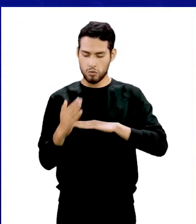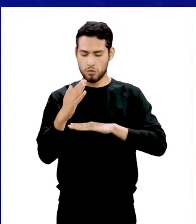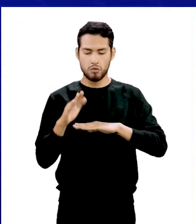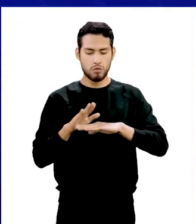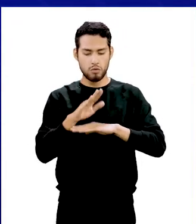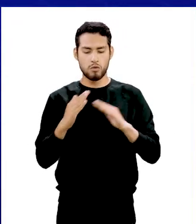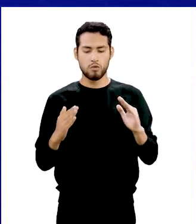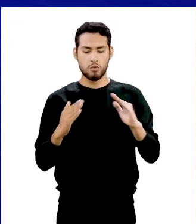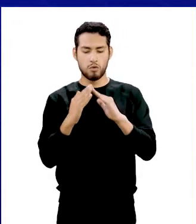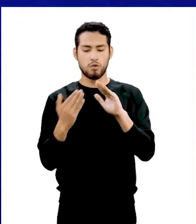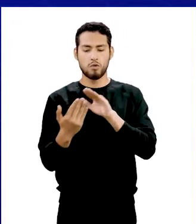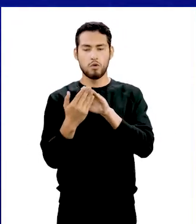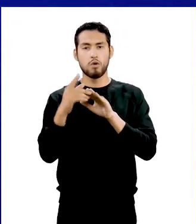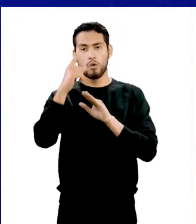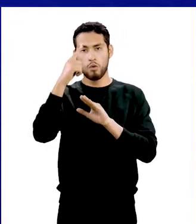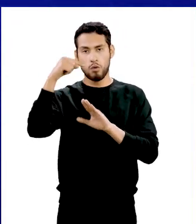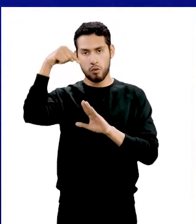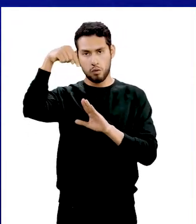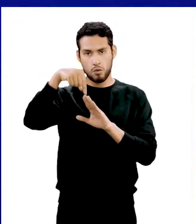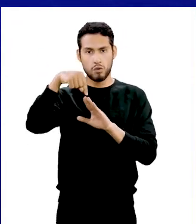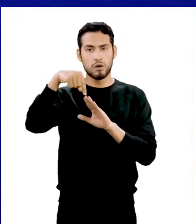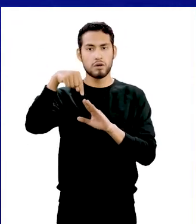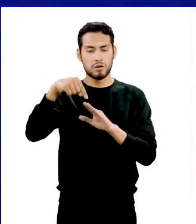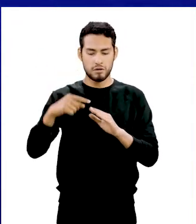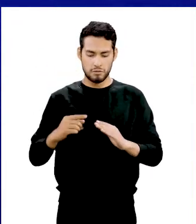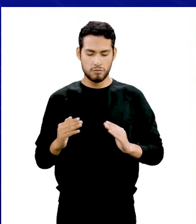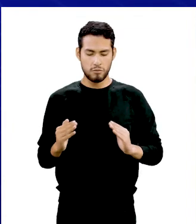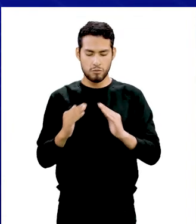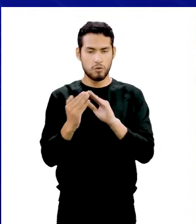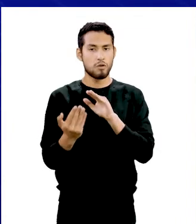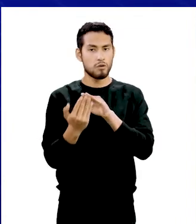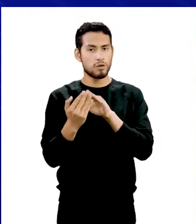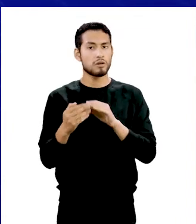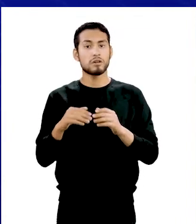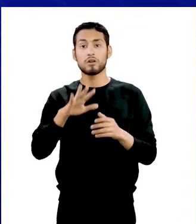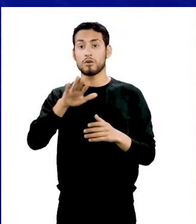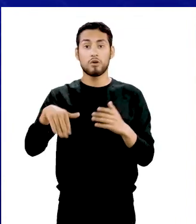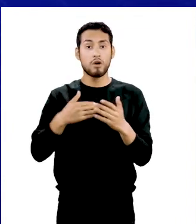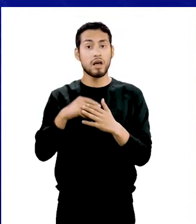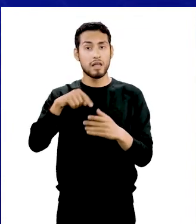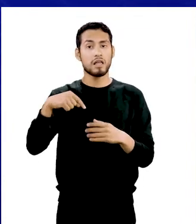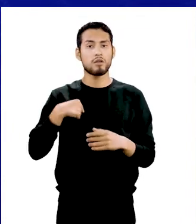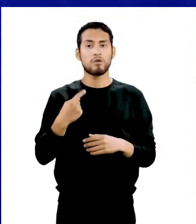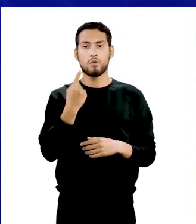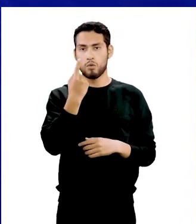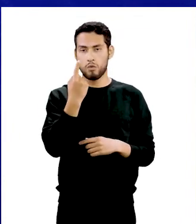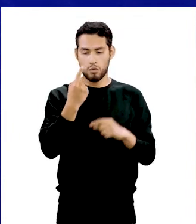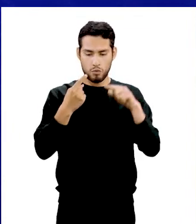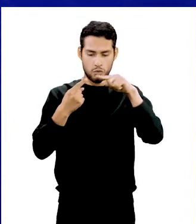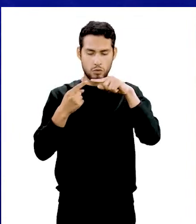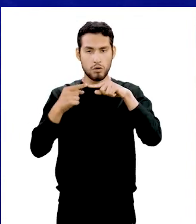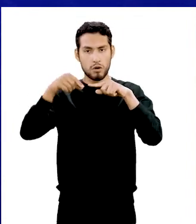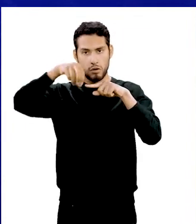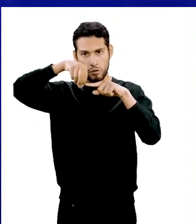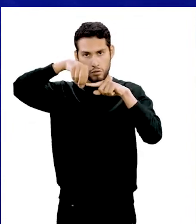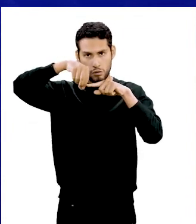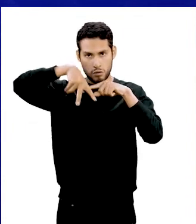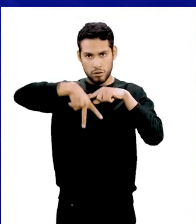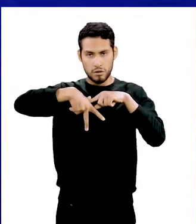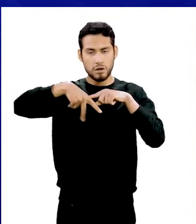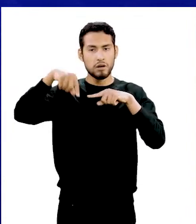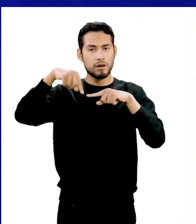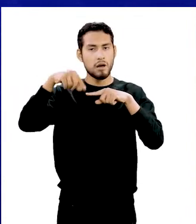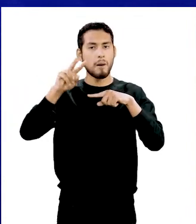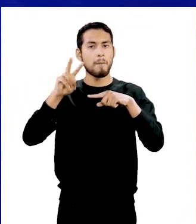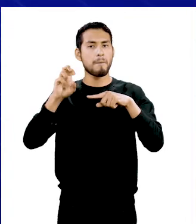cuyos lados individuales coinciden con uno de los polígonos base. Todos los triángulos tienen un vértice común llamado